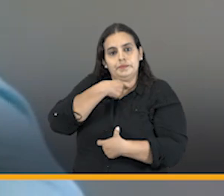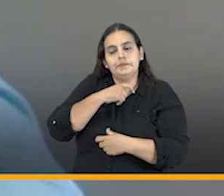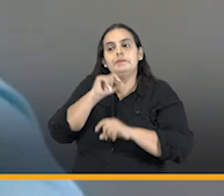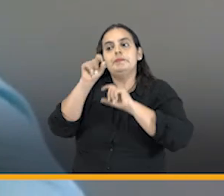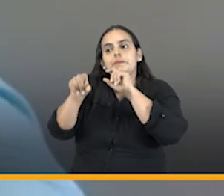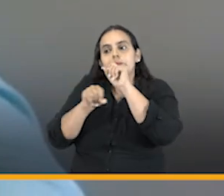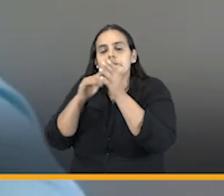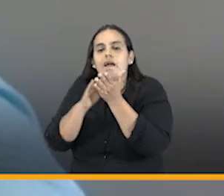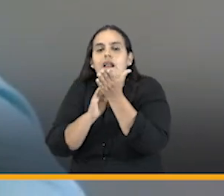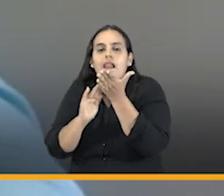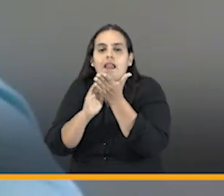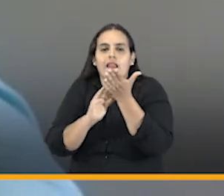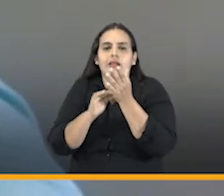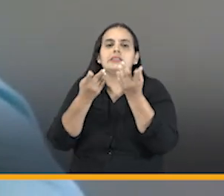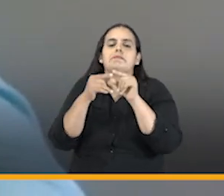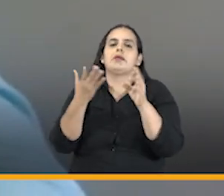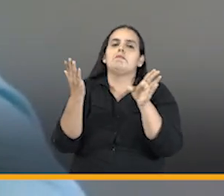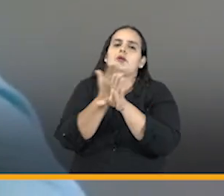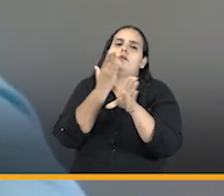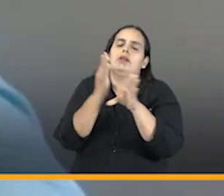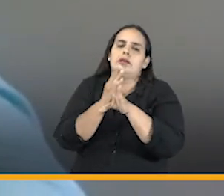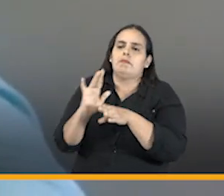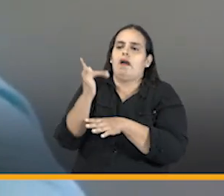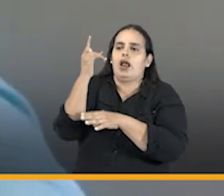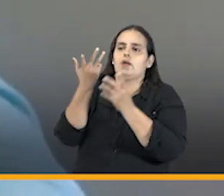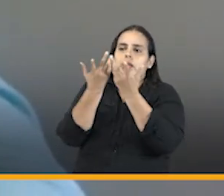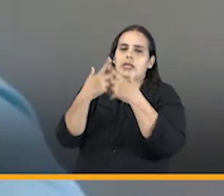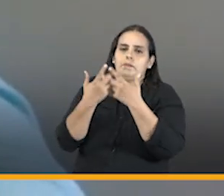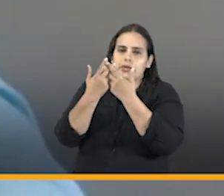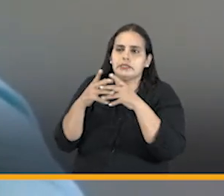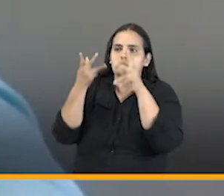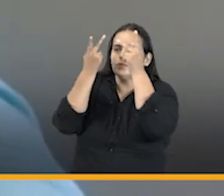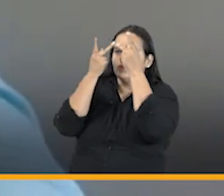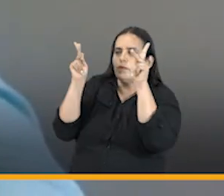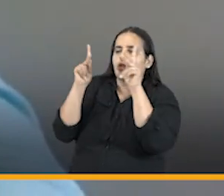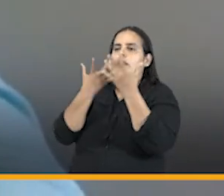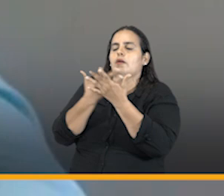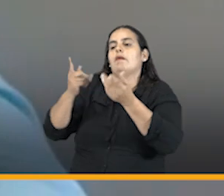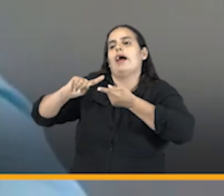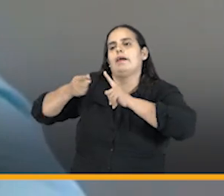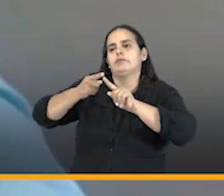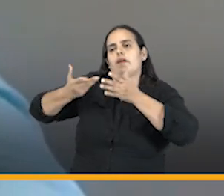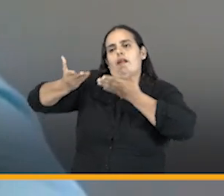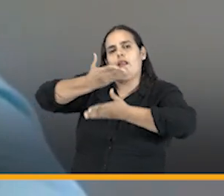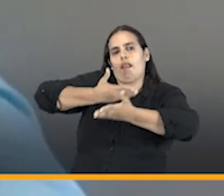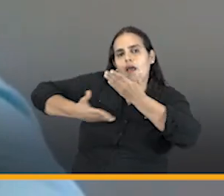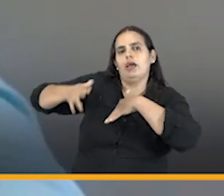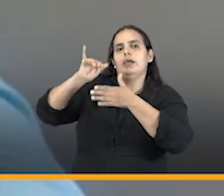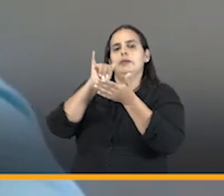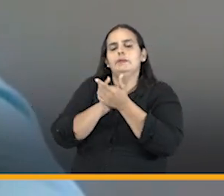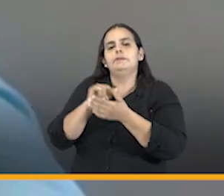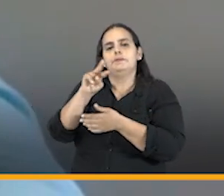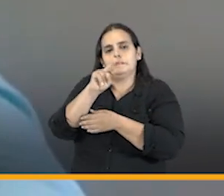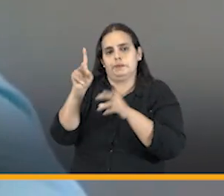tratar de solucionar conflictos entre entidades públicas de manera amistosa esa es otra